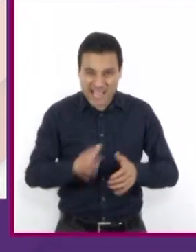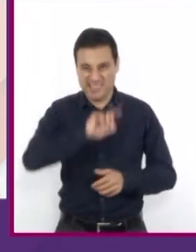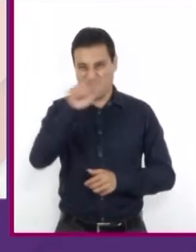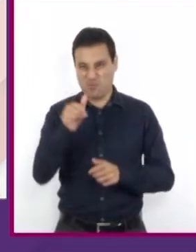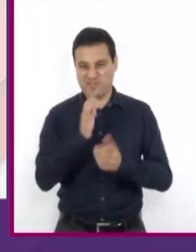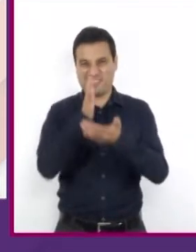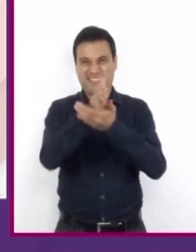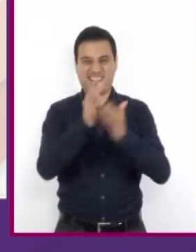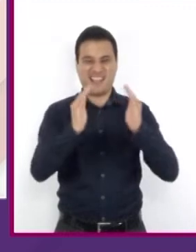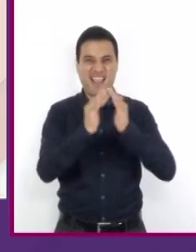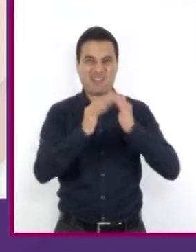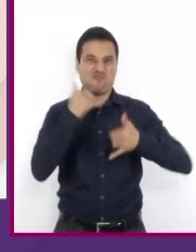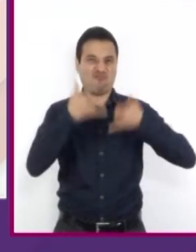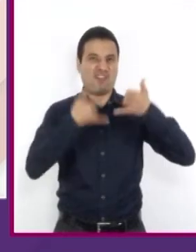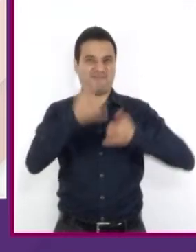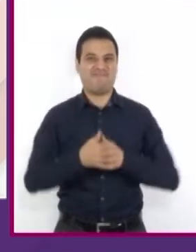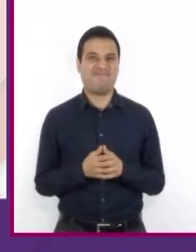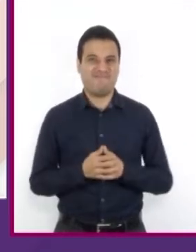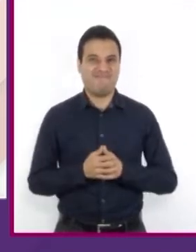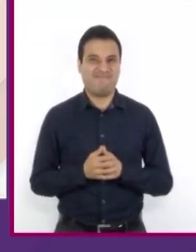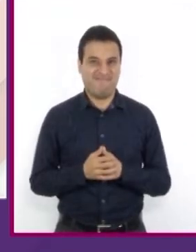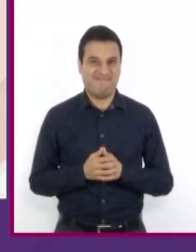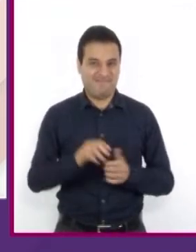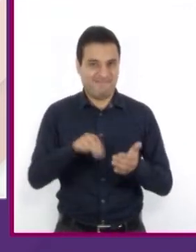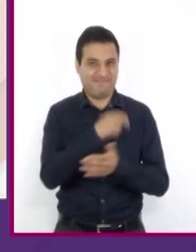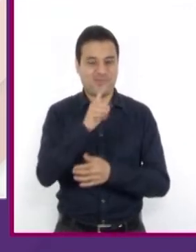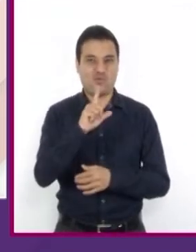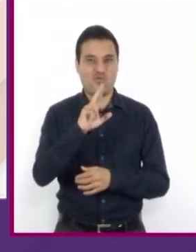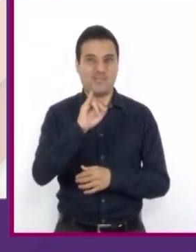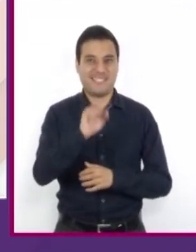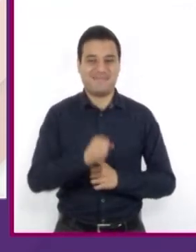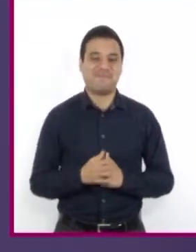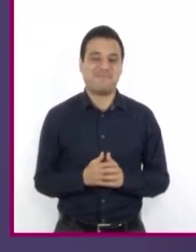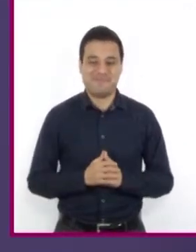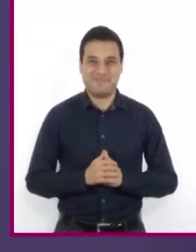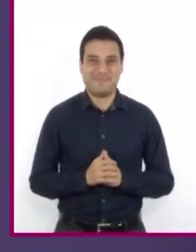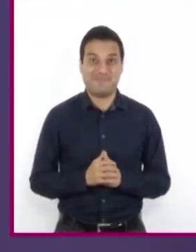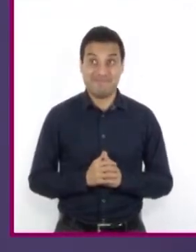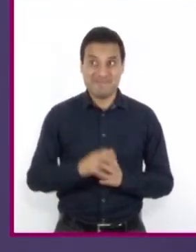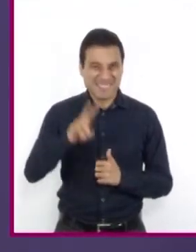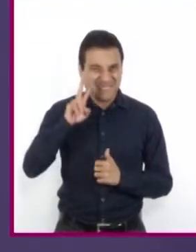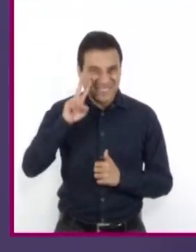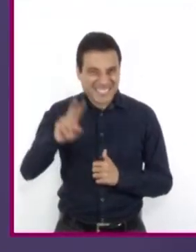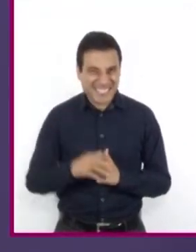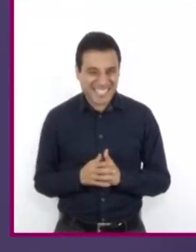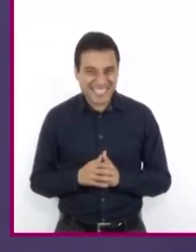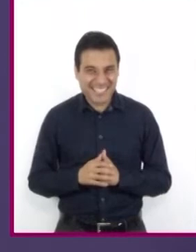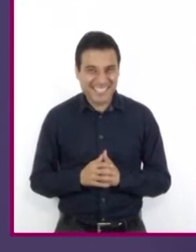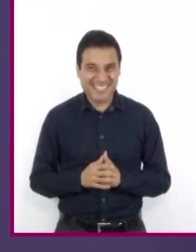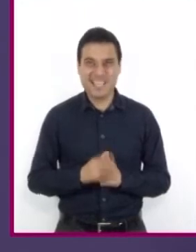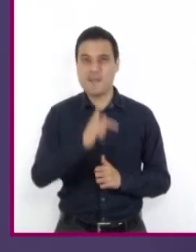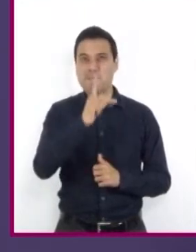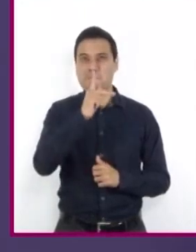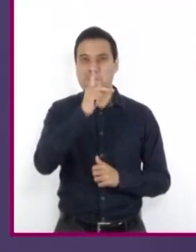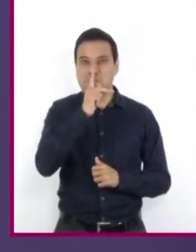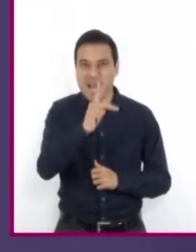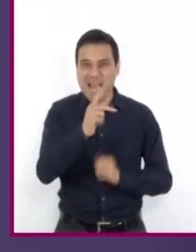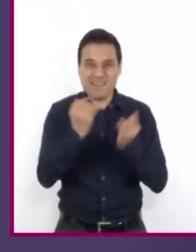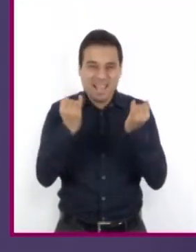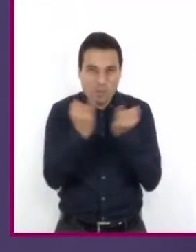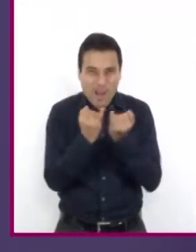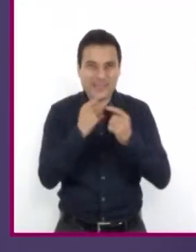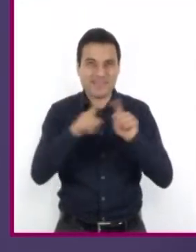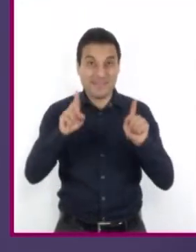luego voy a tu casa y jugamos juntos. Luis. ¿Notaron las similitudes o las diferencias en el modo de hablar